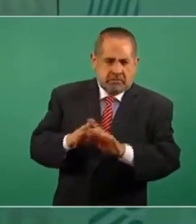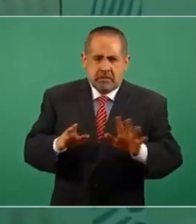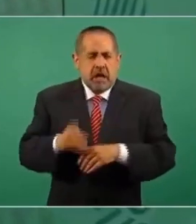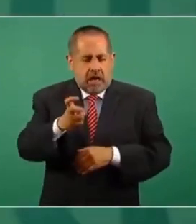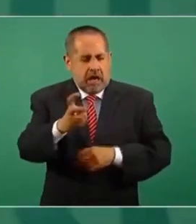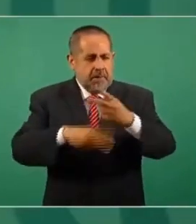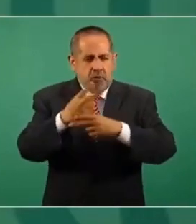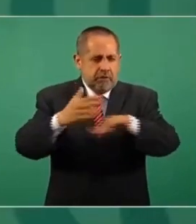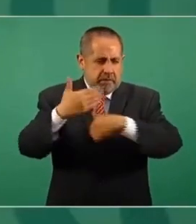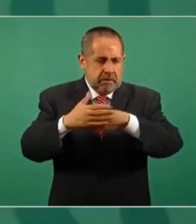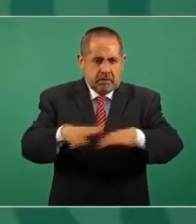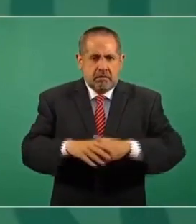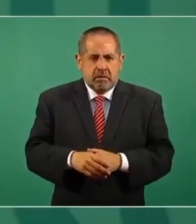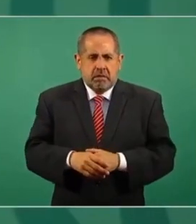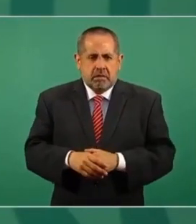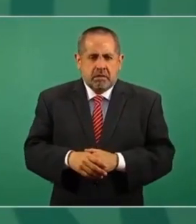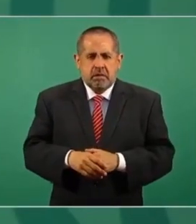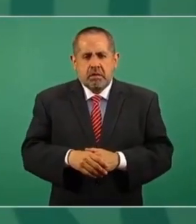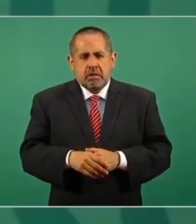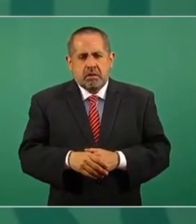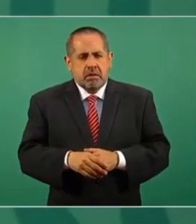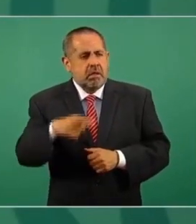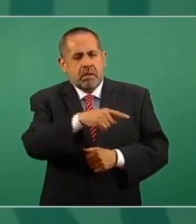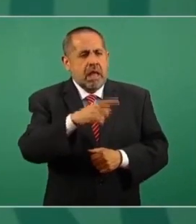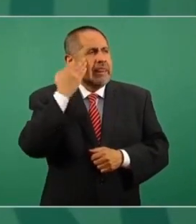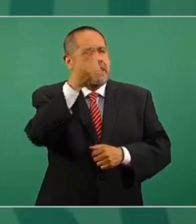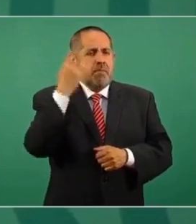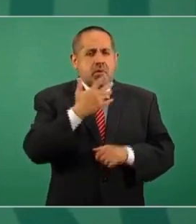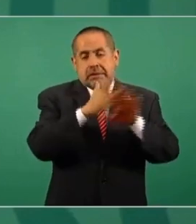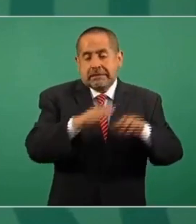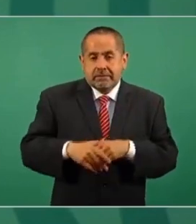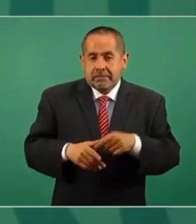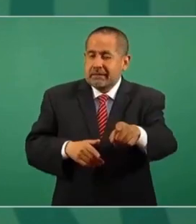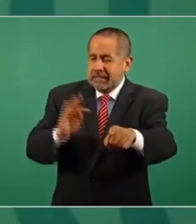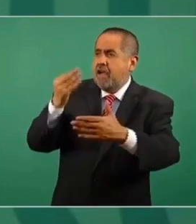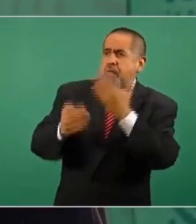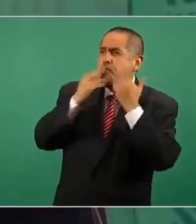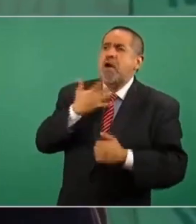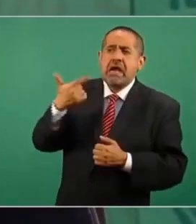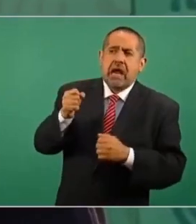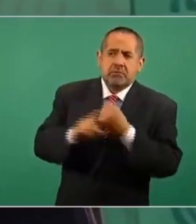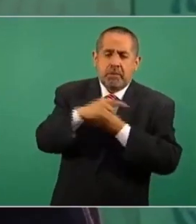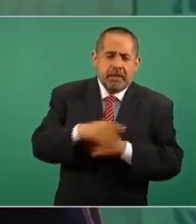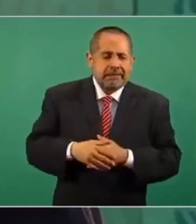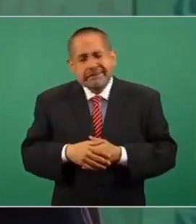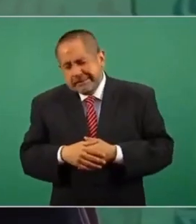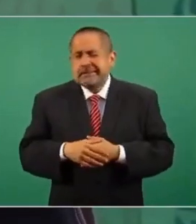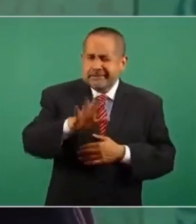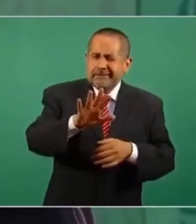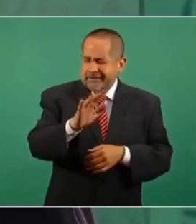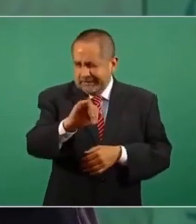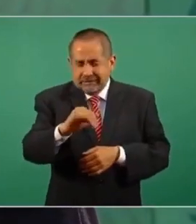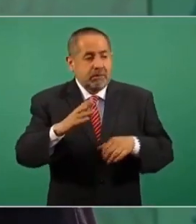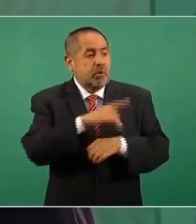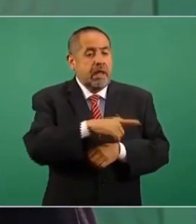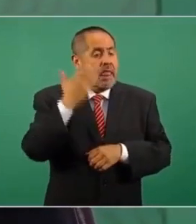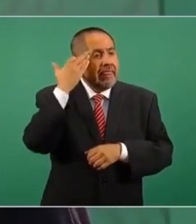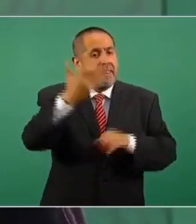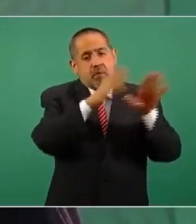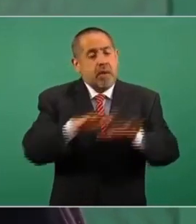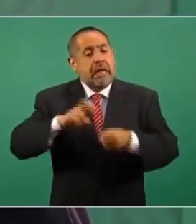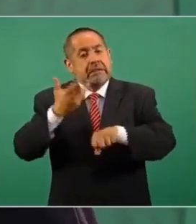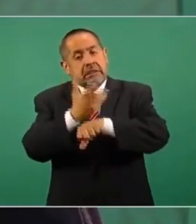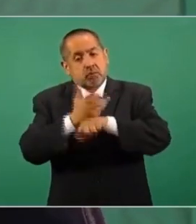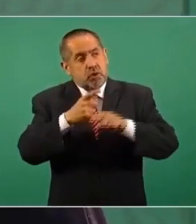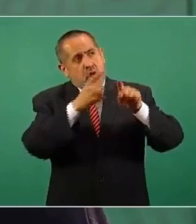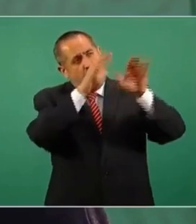Entonces, vamos a informar. Tiene que ver con el temporal. Sí, hay una relación, porque la temporada invernal en Estados